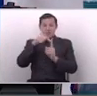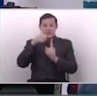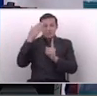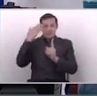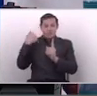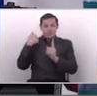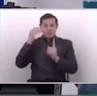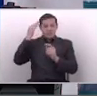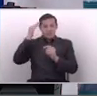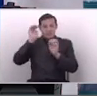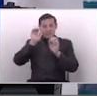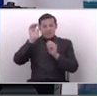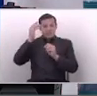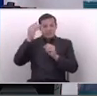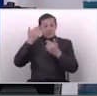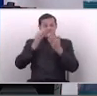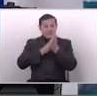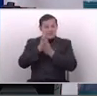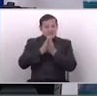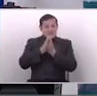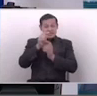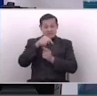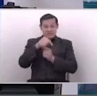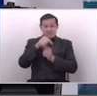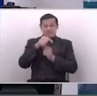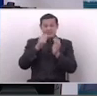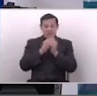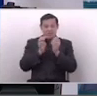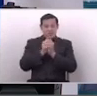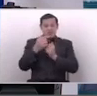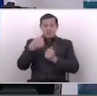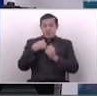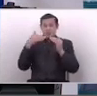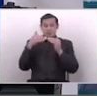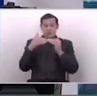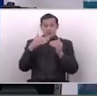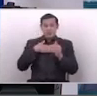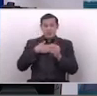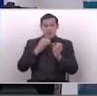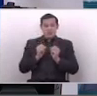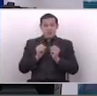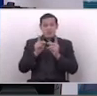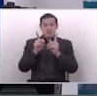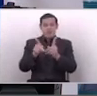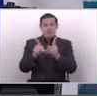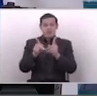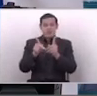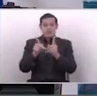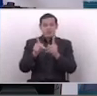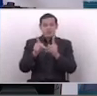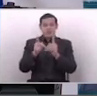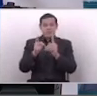ella. Pero, como les interesa bastante y como yo tengo la oportunidad de